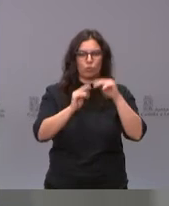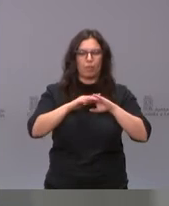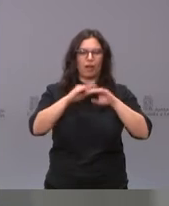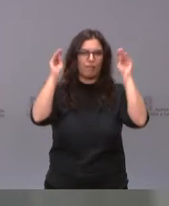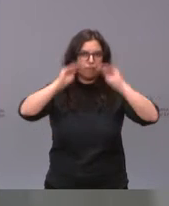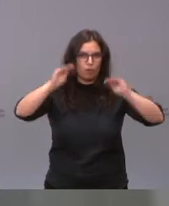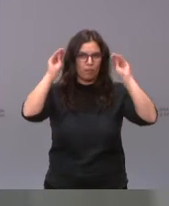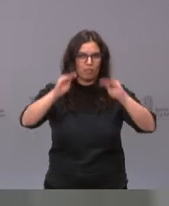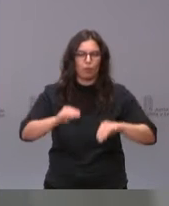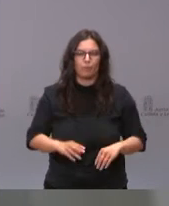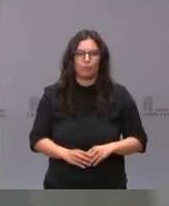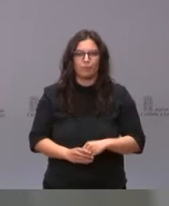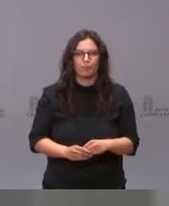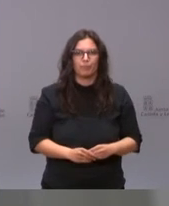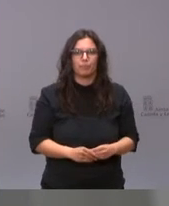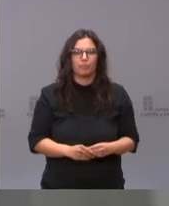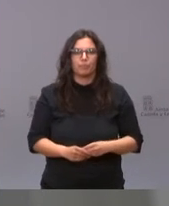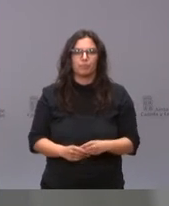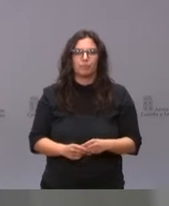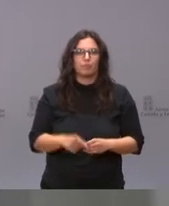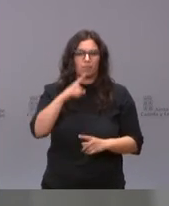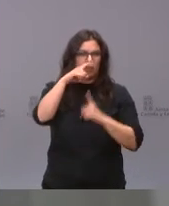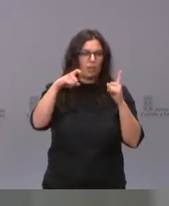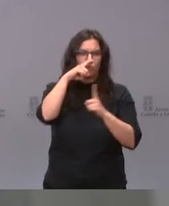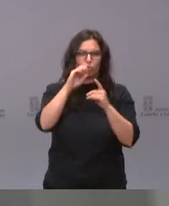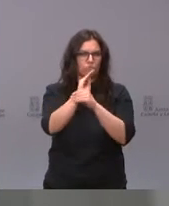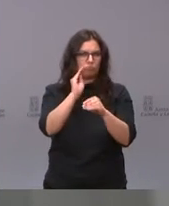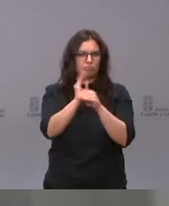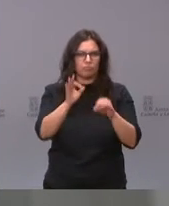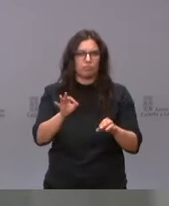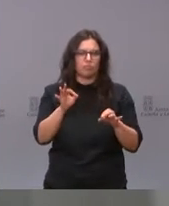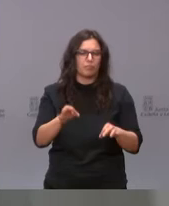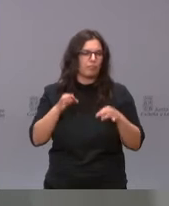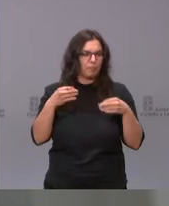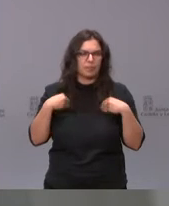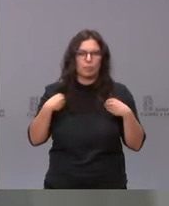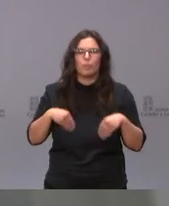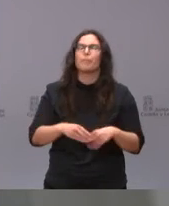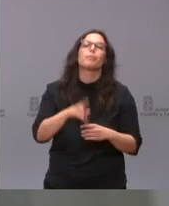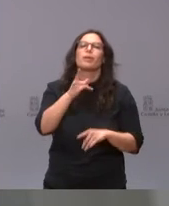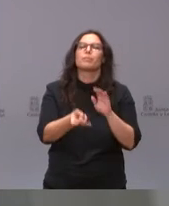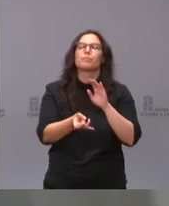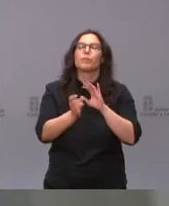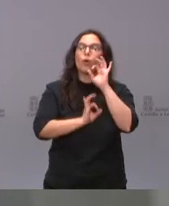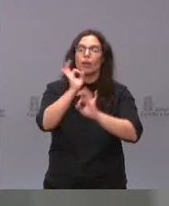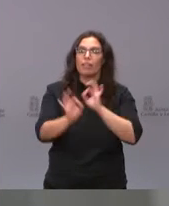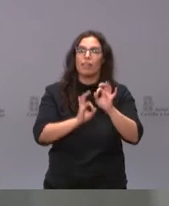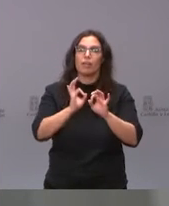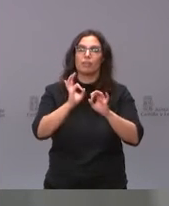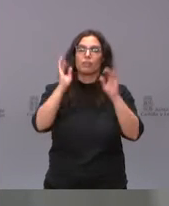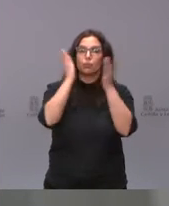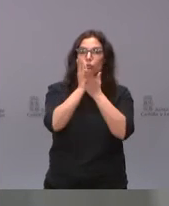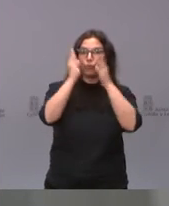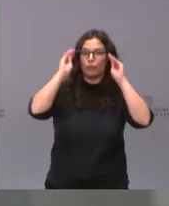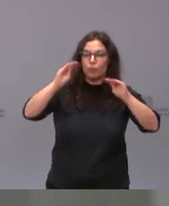Formación, una subvención que se repite año tras año, dedicada a la realización de actividades formativas en